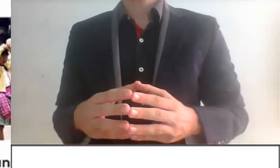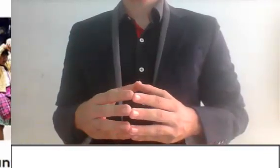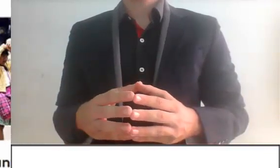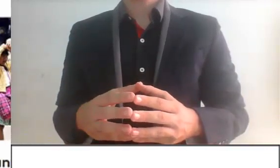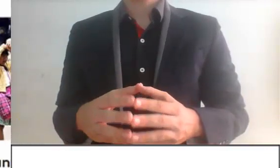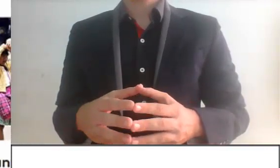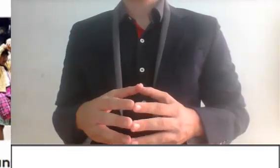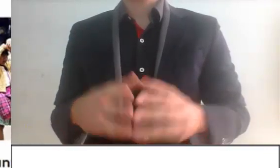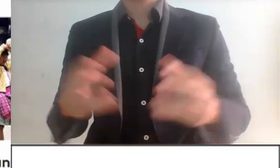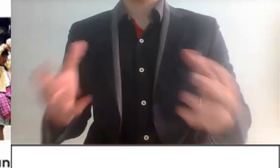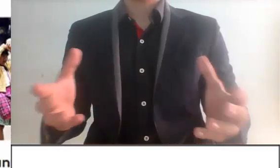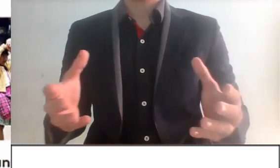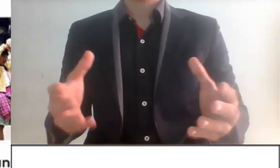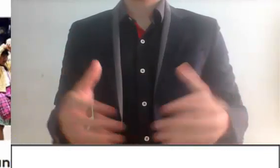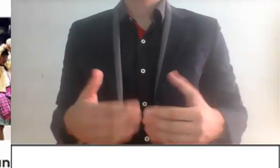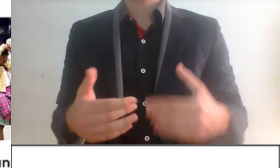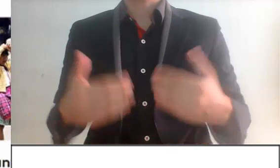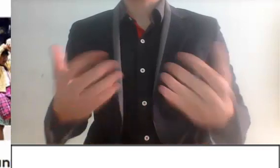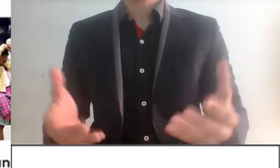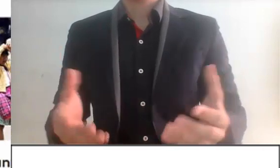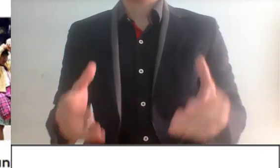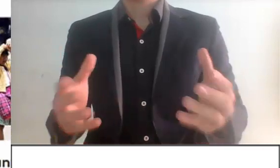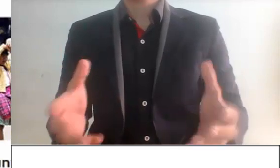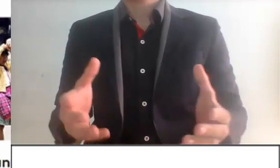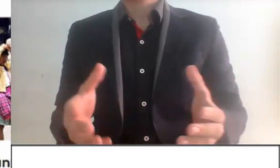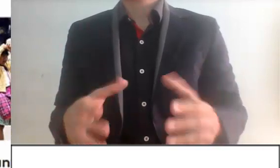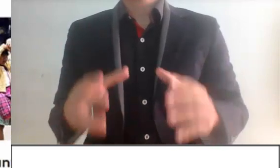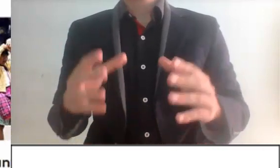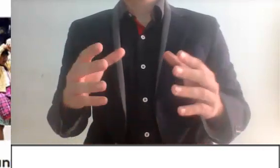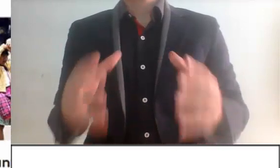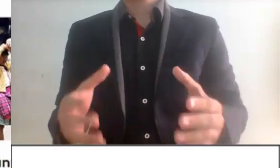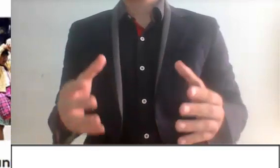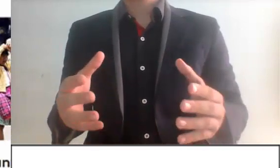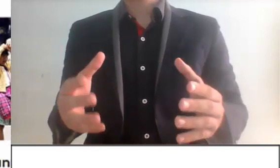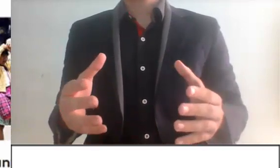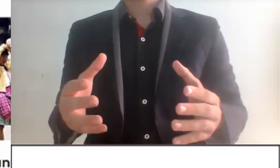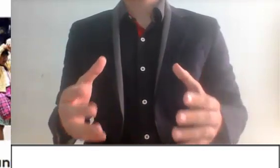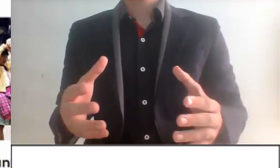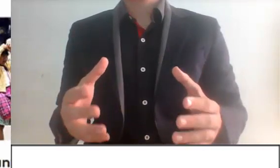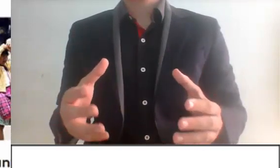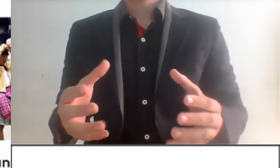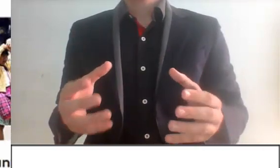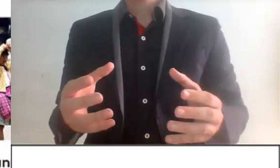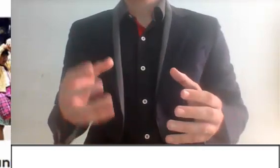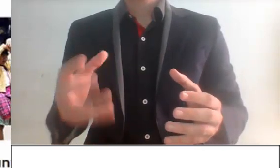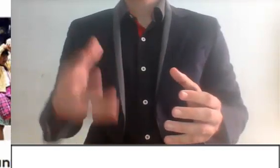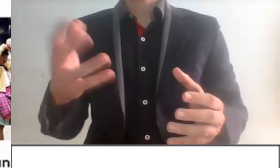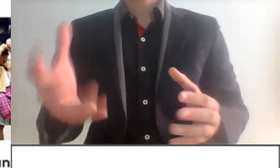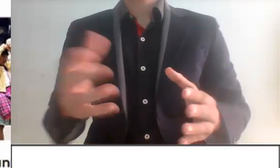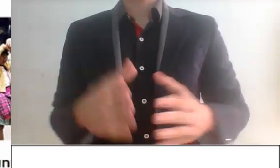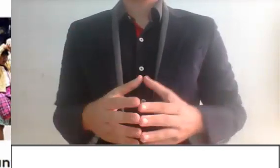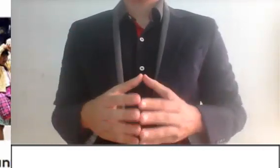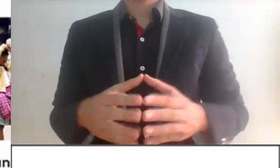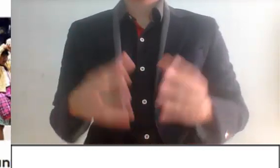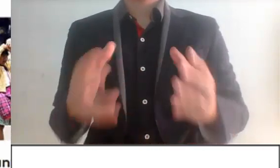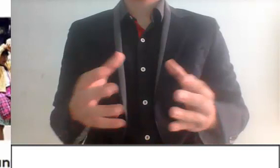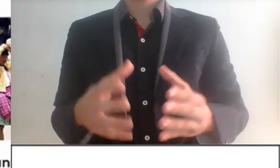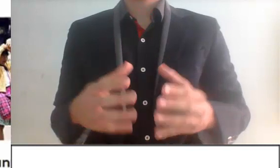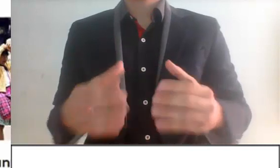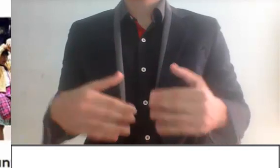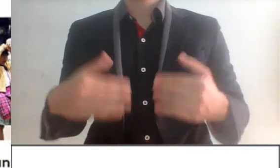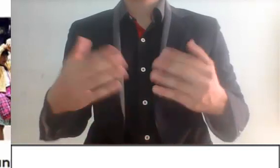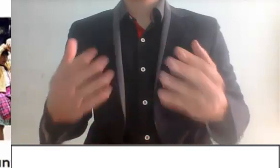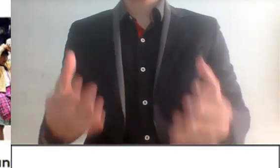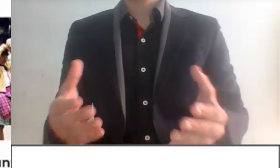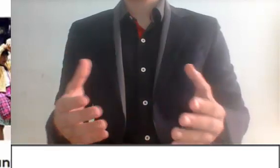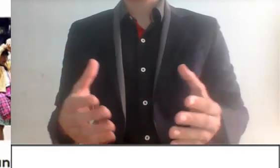mediante básicamente presionar estas empresas para que cumplan lo que dice la ley, pues es que tuvimos esa, digamos, ese colchón, esa forma